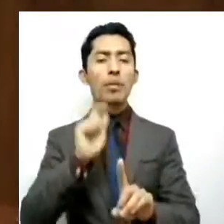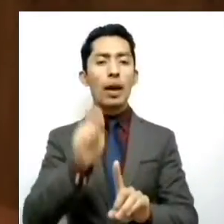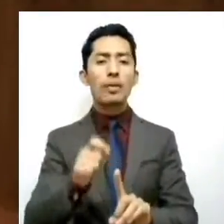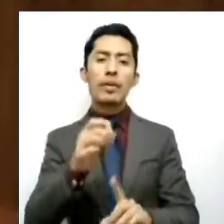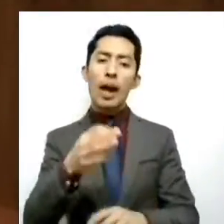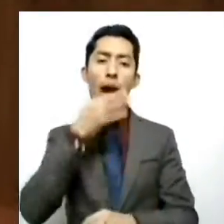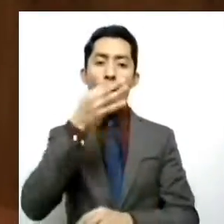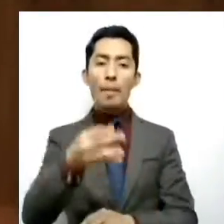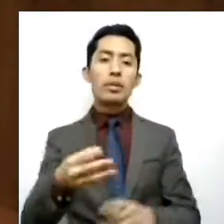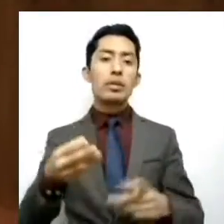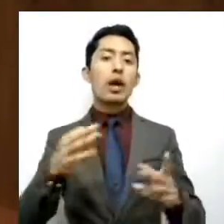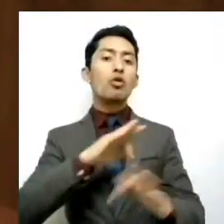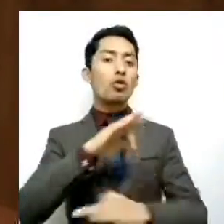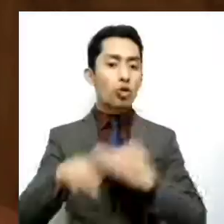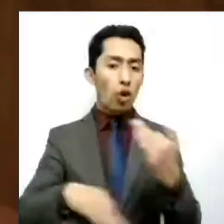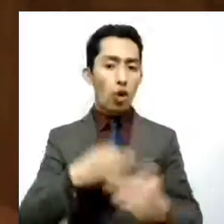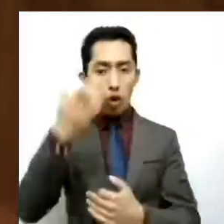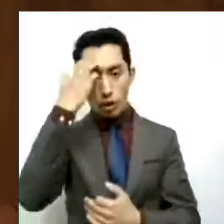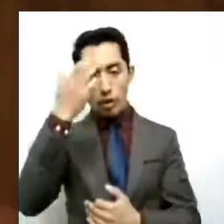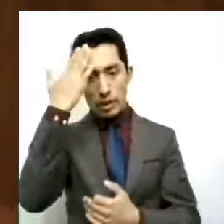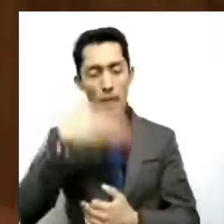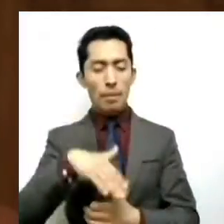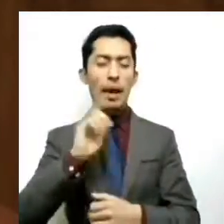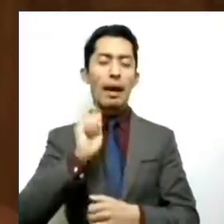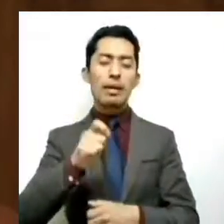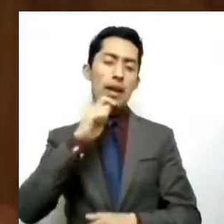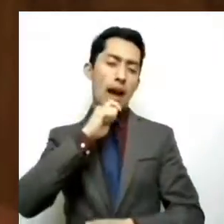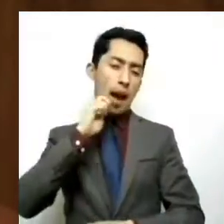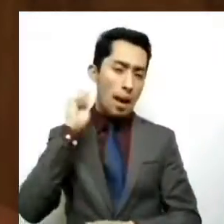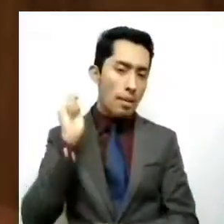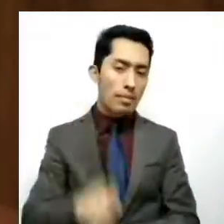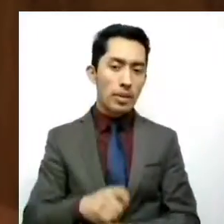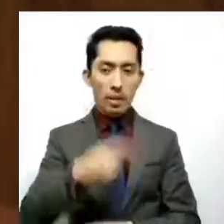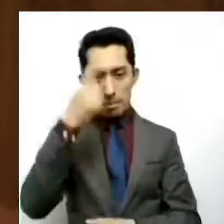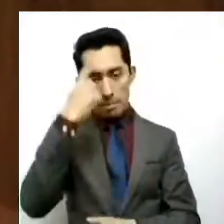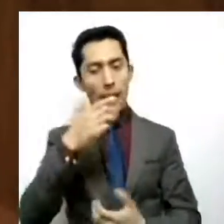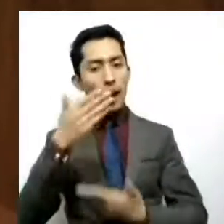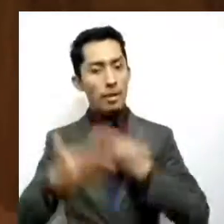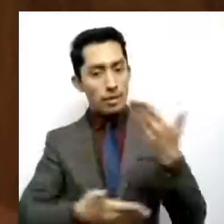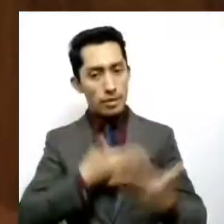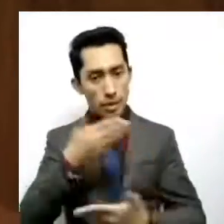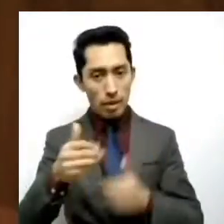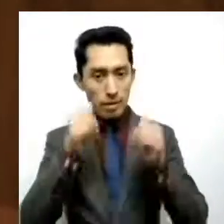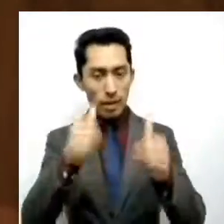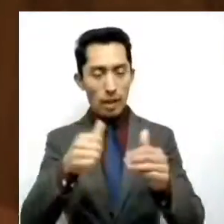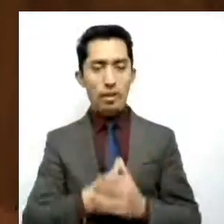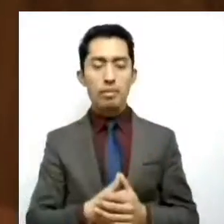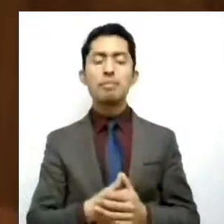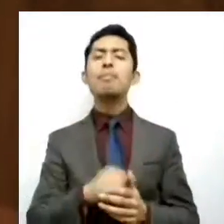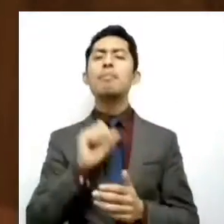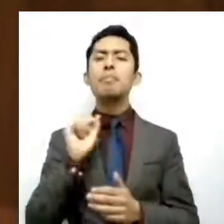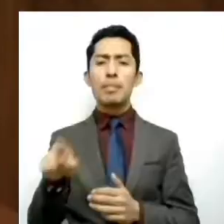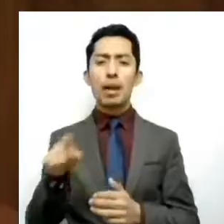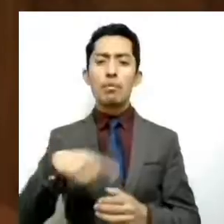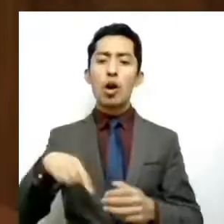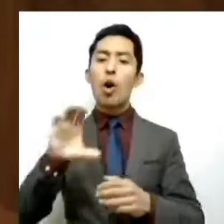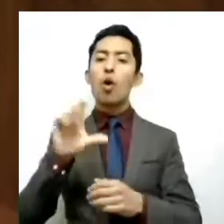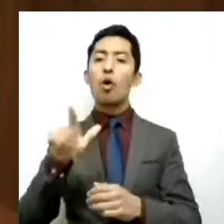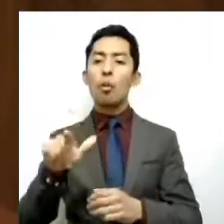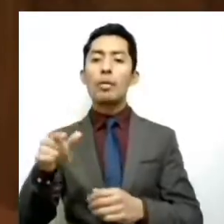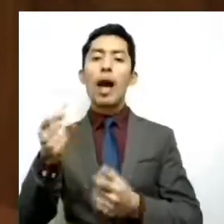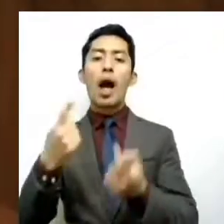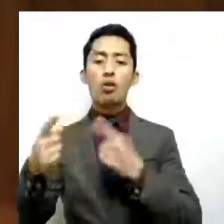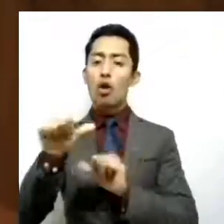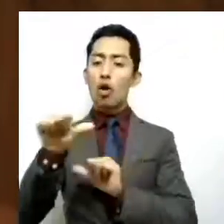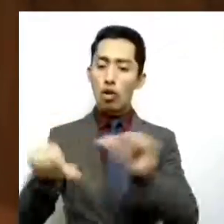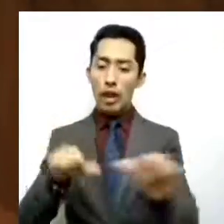mutuo y la amistad ocasión de servir? Justo como lo han hecho los clubes rotarios desde